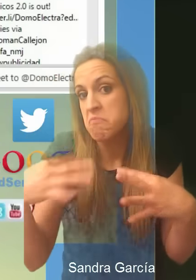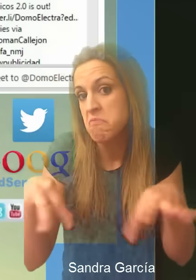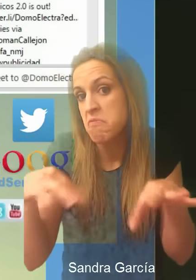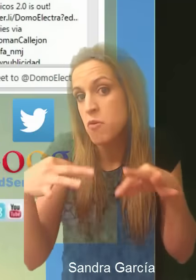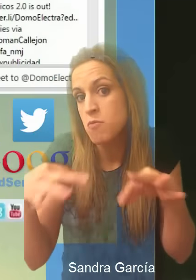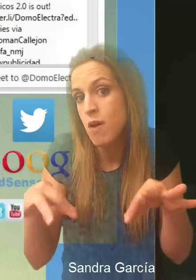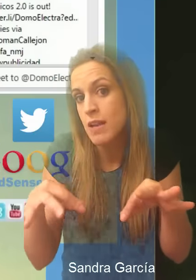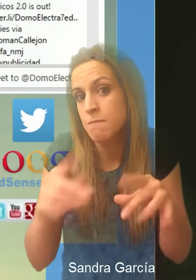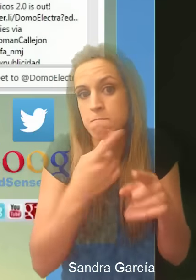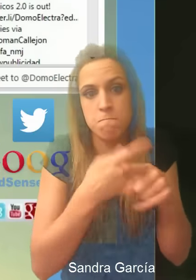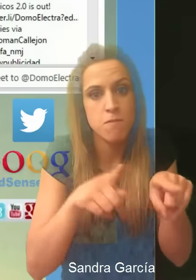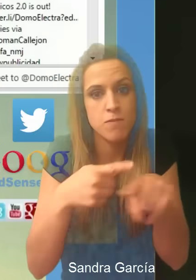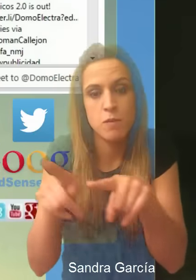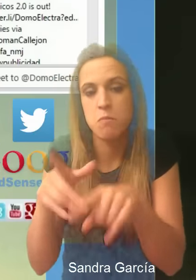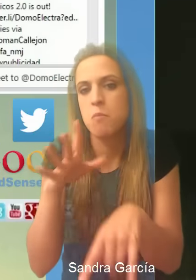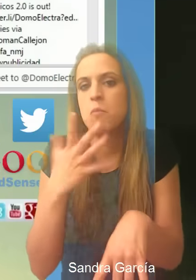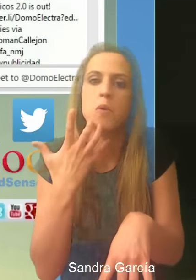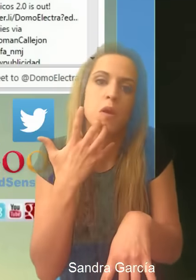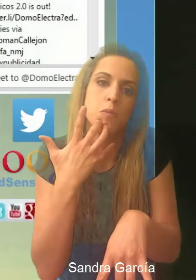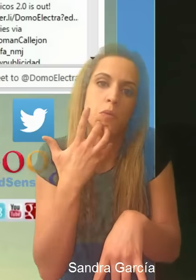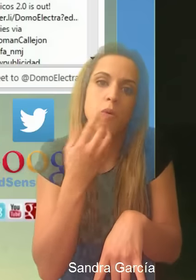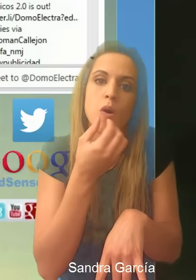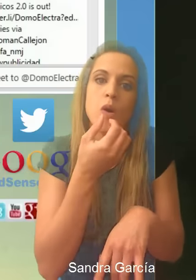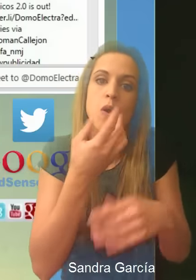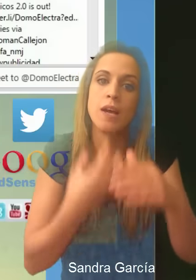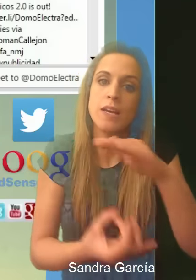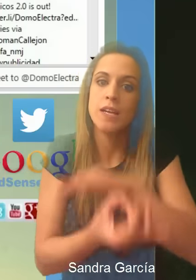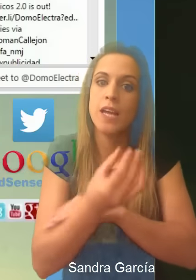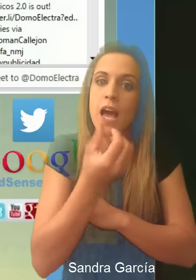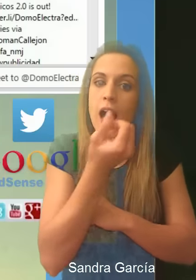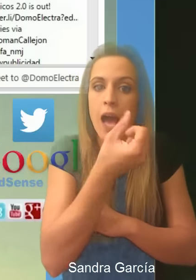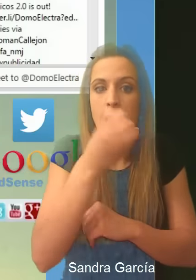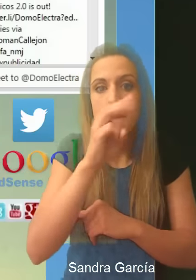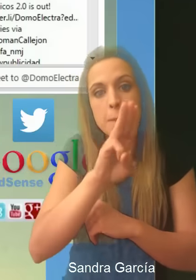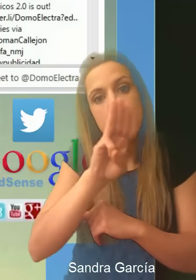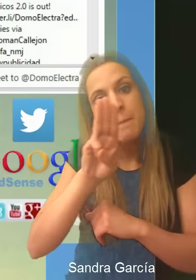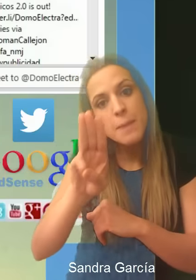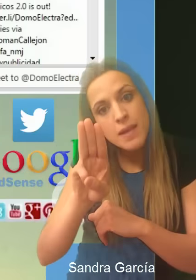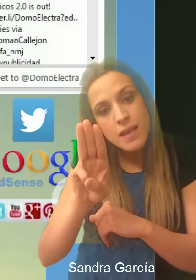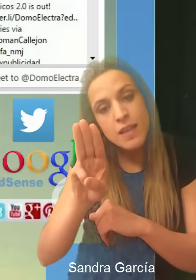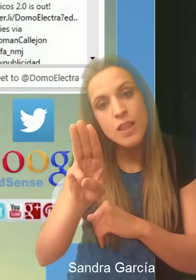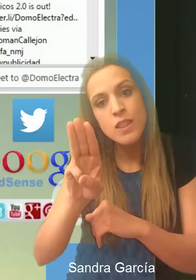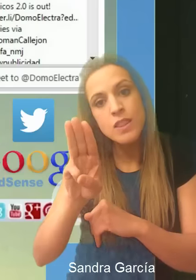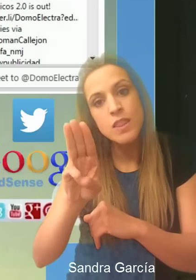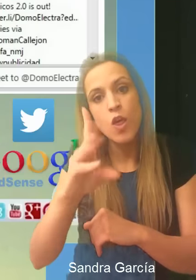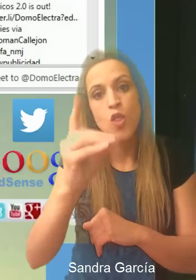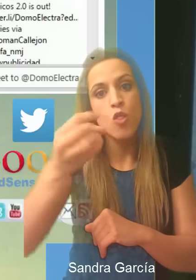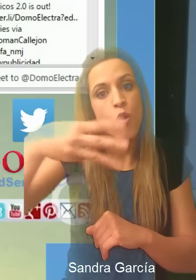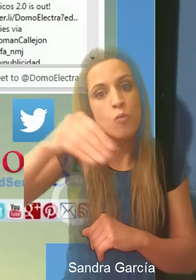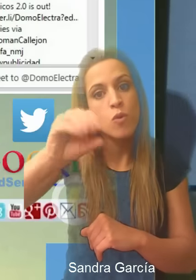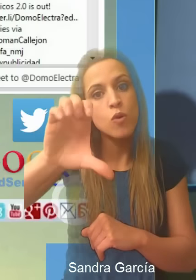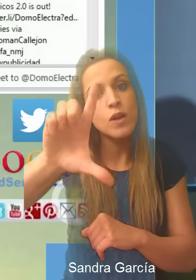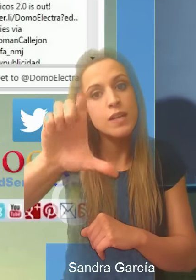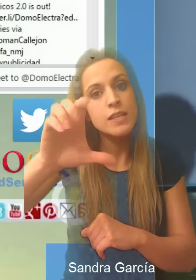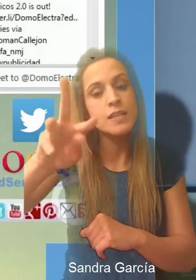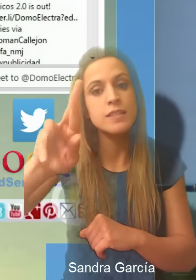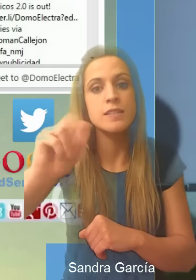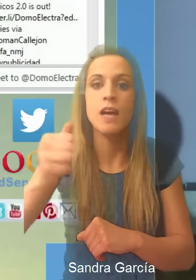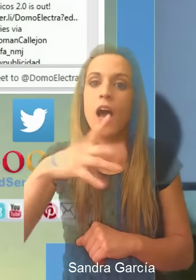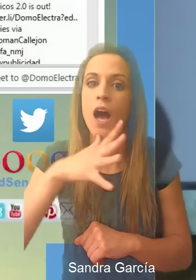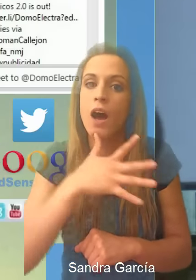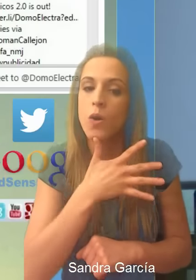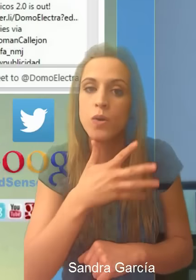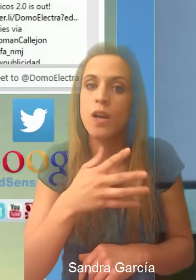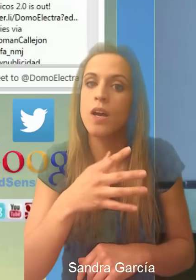como puede ser la creación de un app de Domoelectra. Ahora te metes en Android y te puedes descargar Domoelectra.